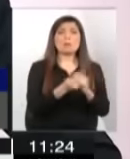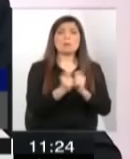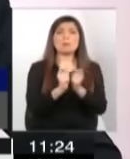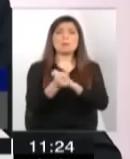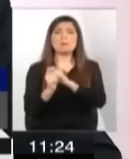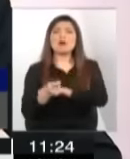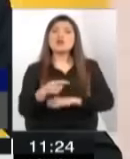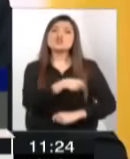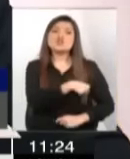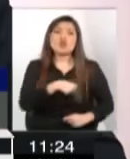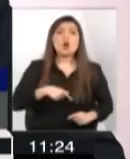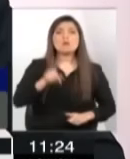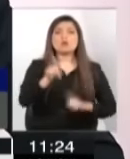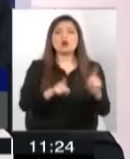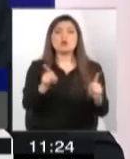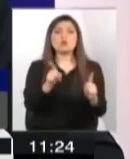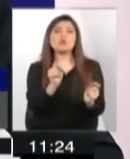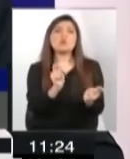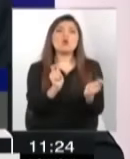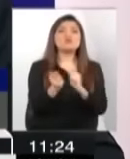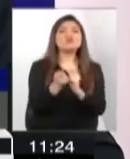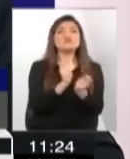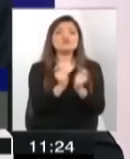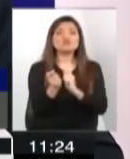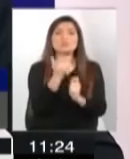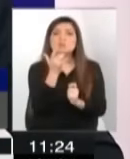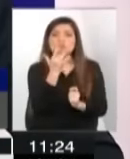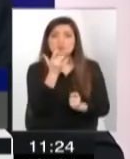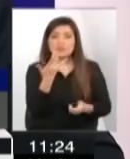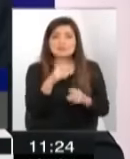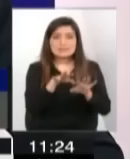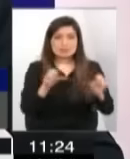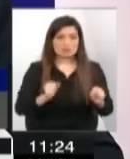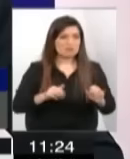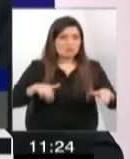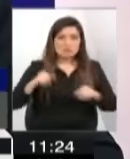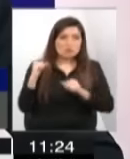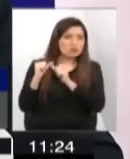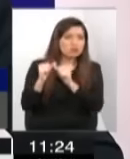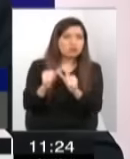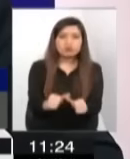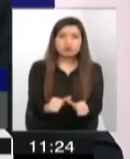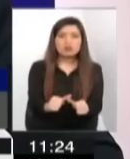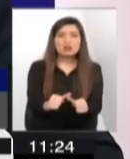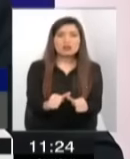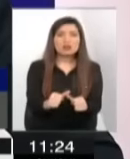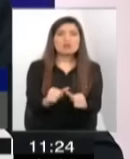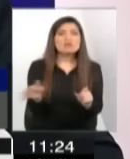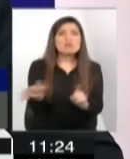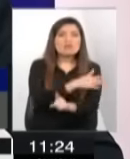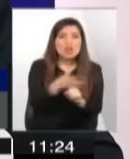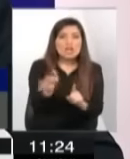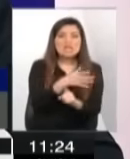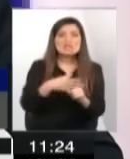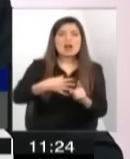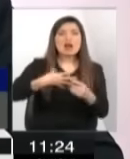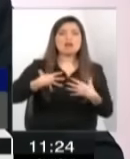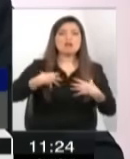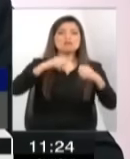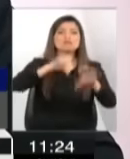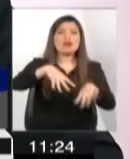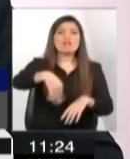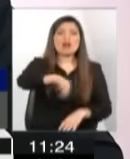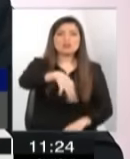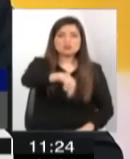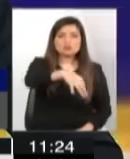nombre o retoques más bien de maquillaje del sistema, esto se ha mantenido. Los patrones de violencia, abandono